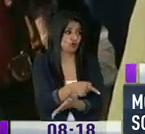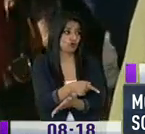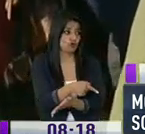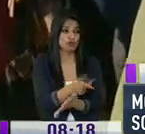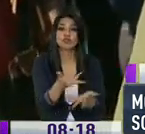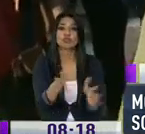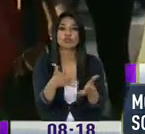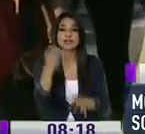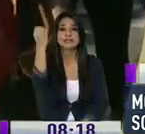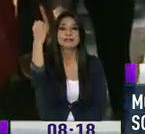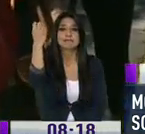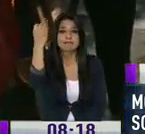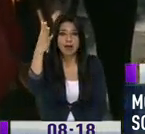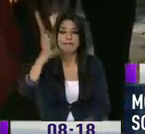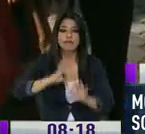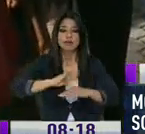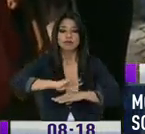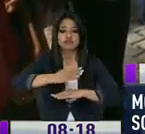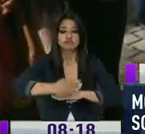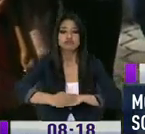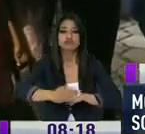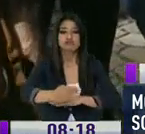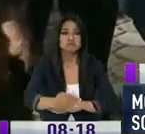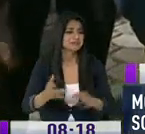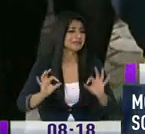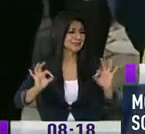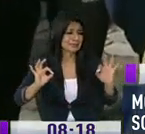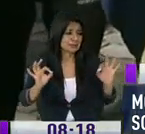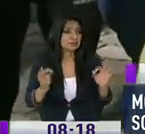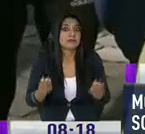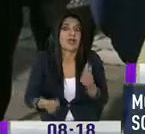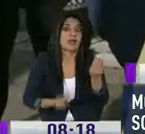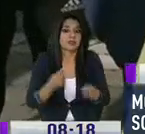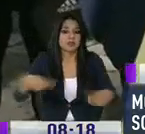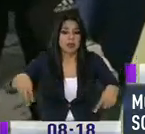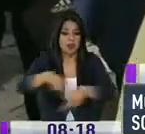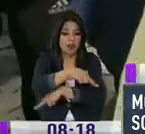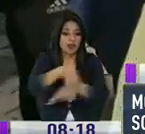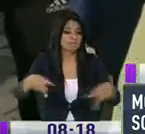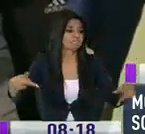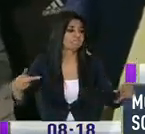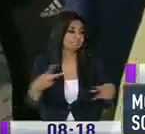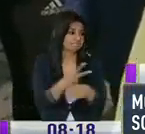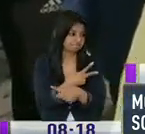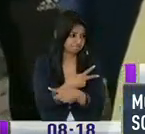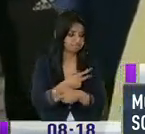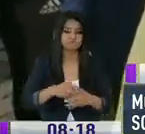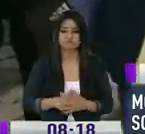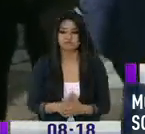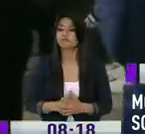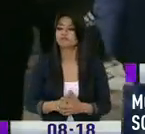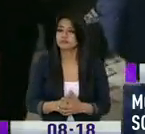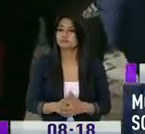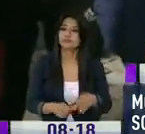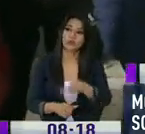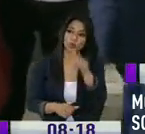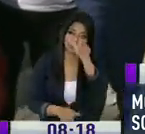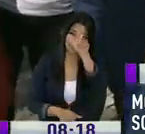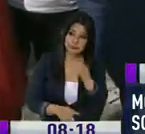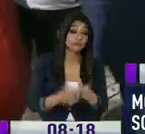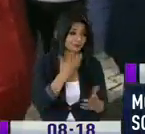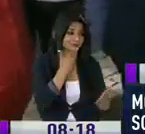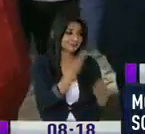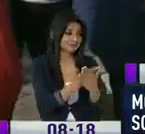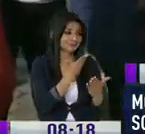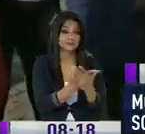un rompevelocidad, es peor un semáforo. Entonces, sí es peligroso. Vamos a conversar con más vecinos. Muchísimas gracias,